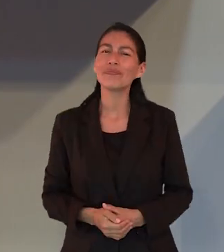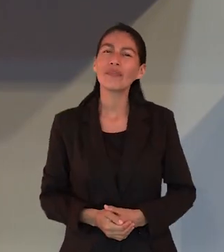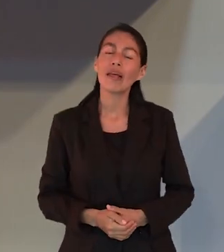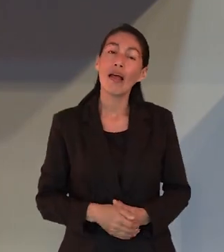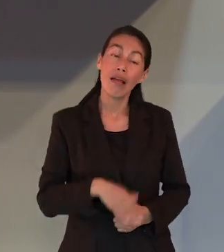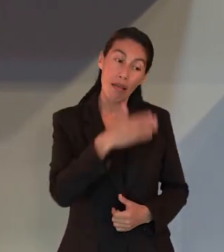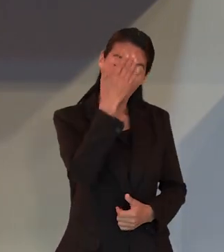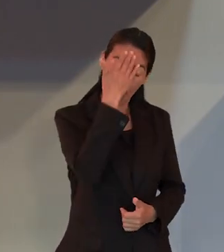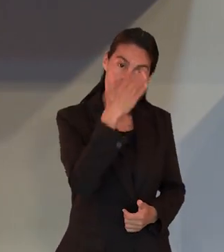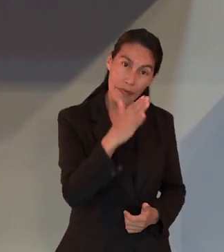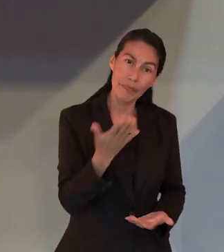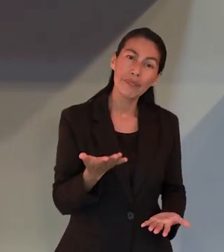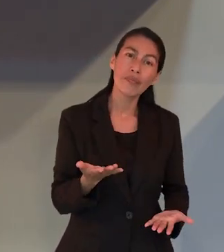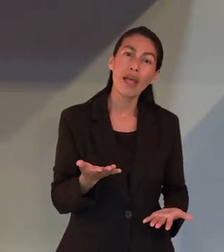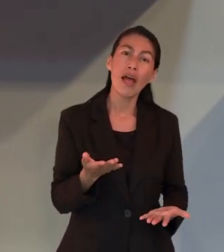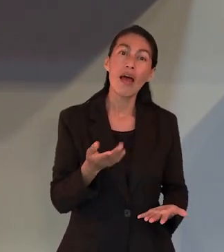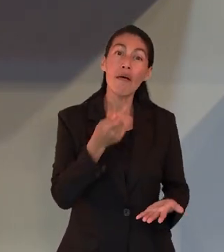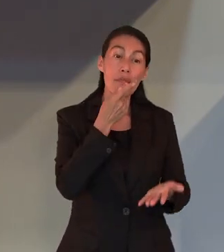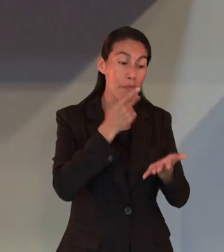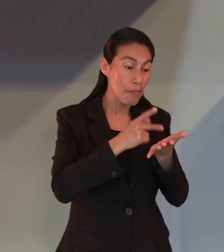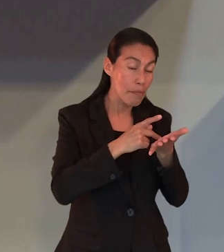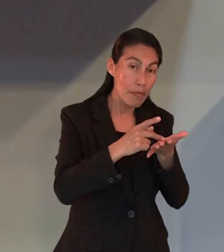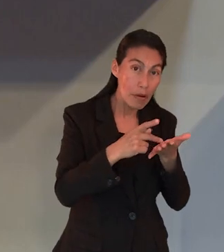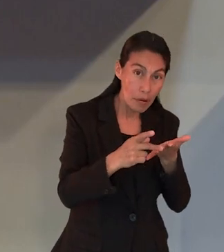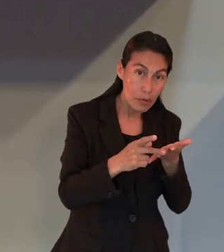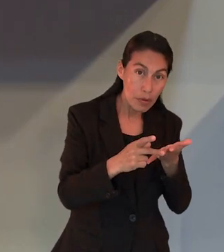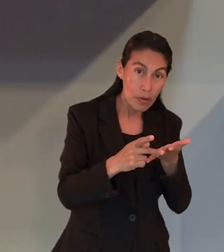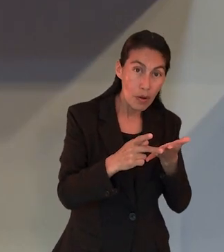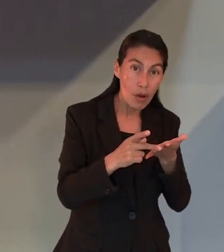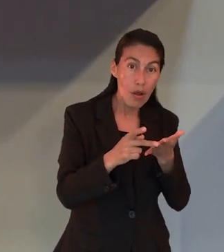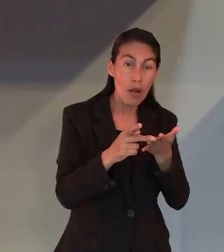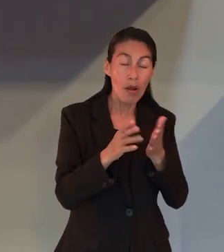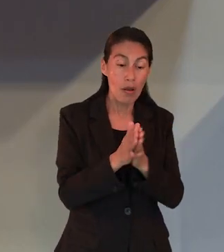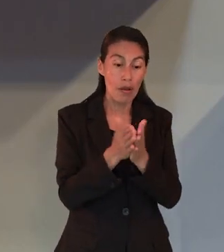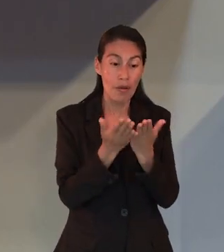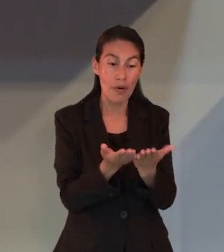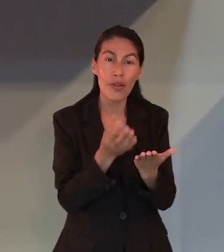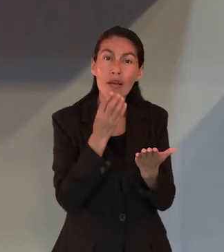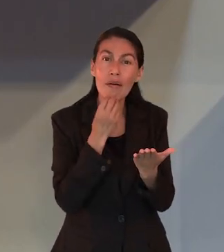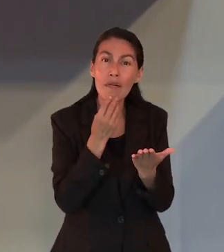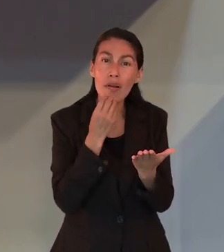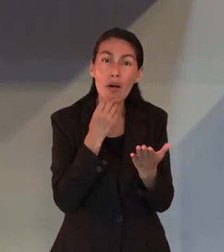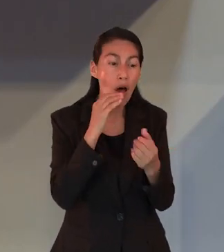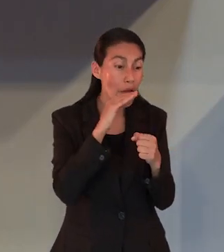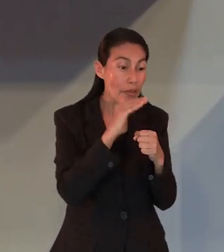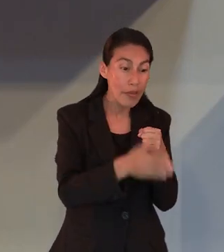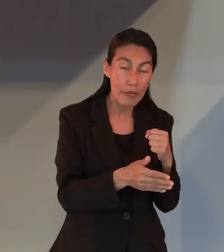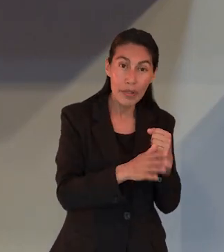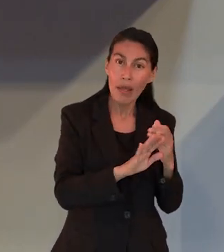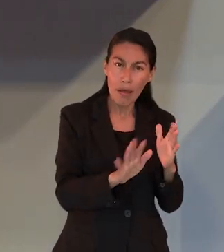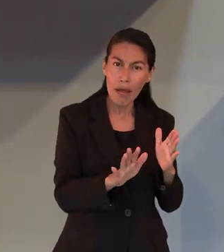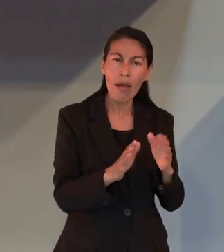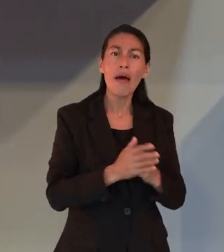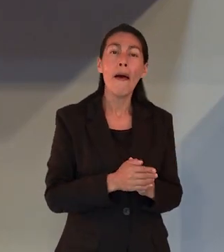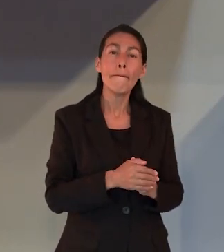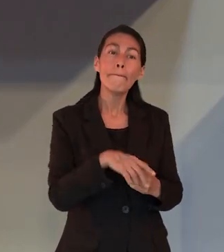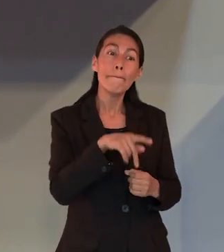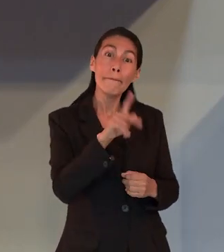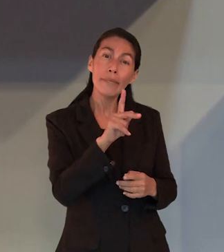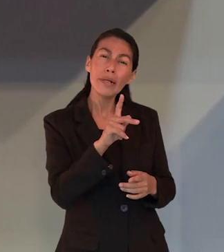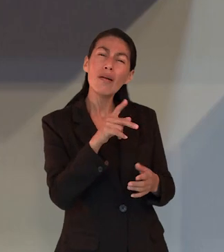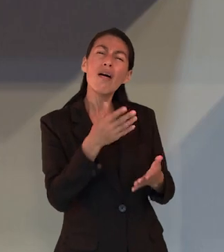Saben, el apóstol Pablo, pues, termina este estudio del libro de Hebreos, diciéndonos,